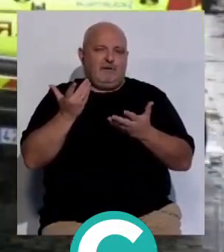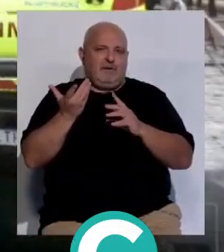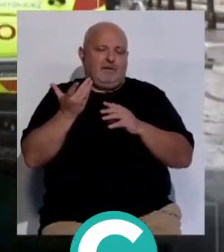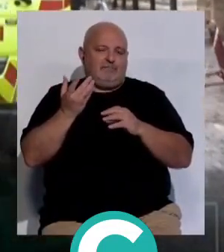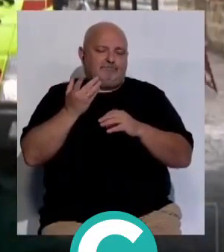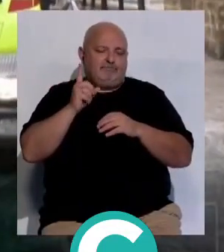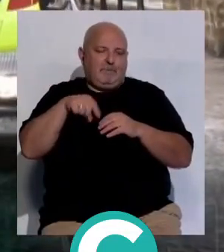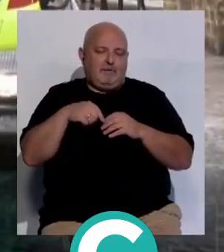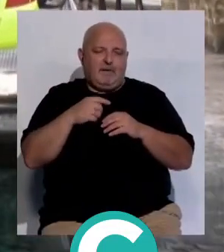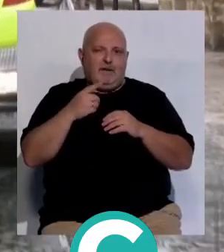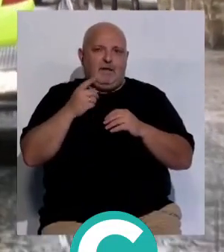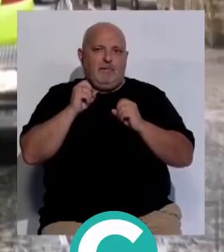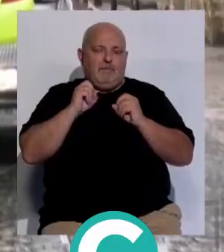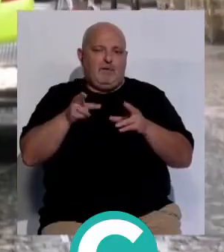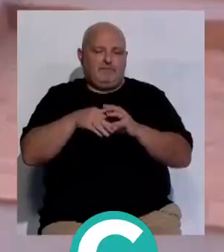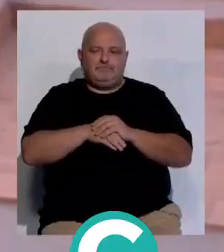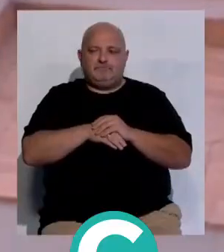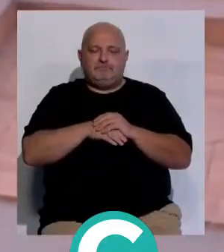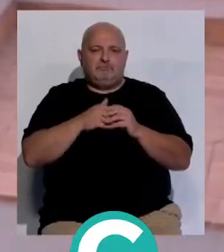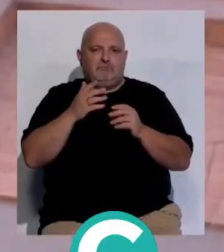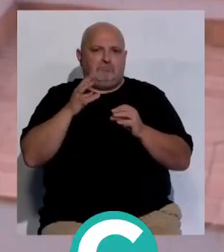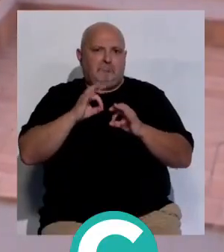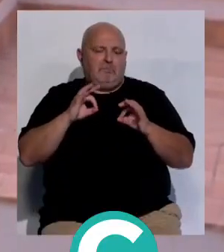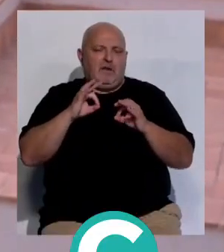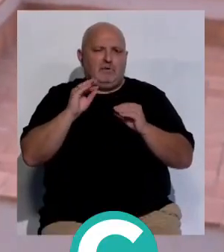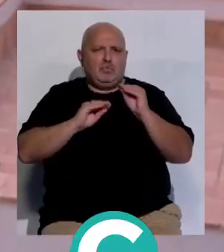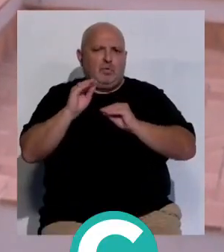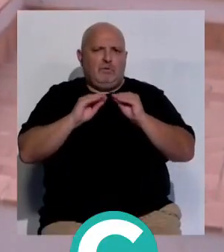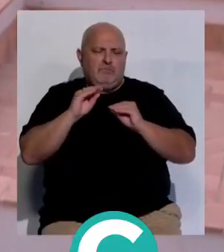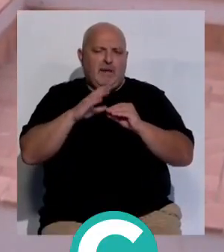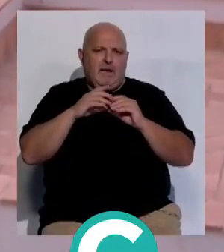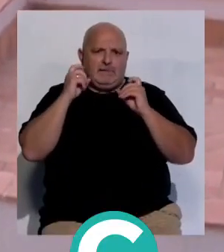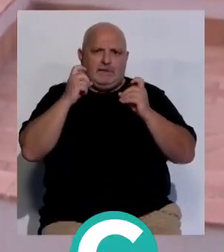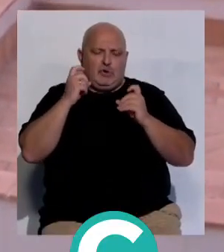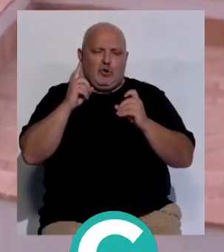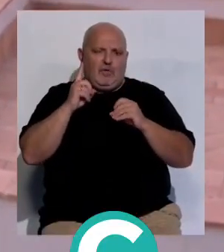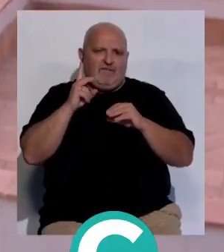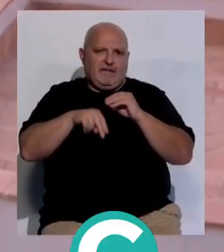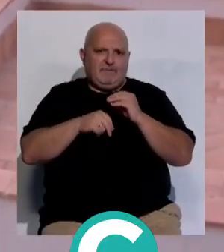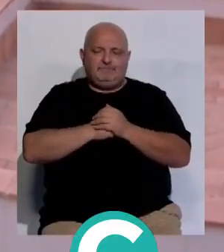hacer que efectivamente entonces sí pueda caer la bóveda interior pero bueno vamos a poner todos los medios para que eso no pase.